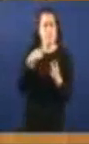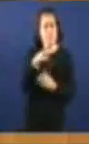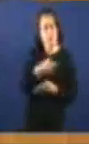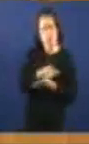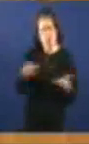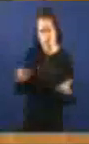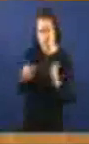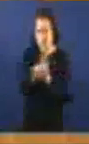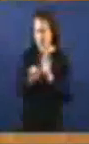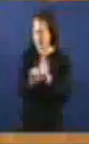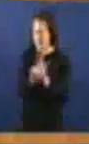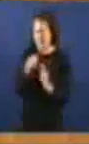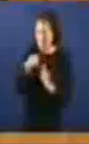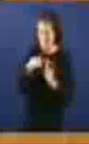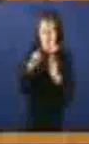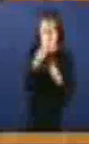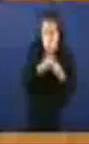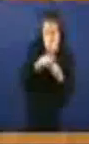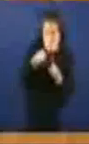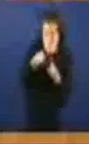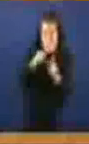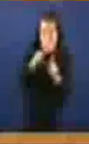proximidade E que utilizaron Esa confianza